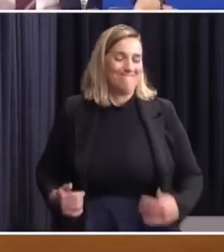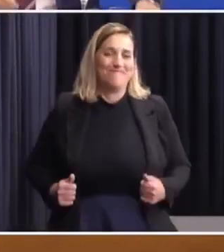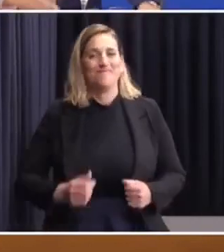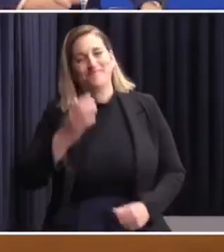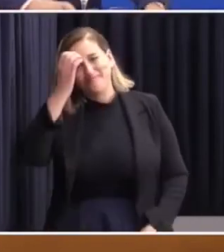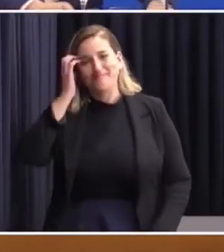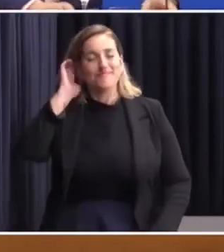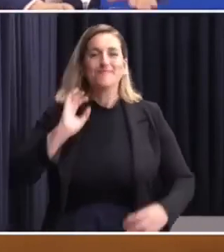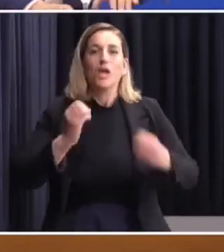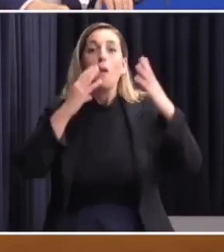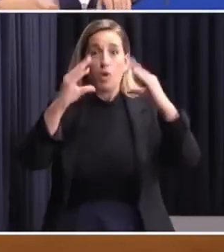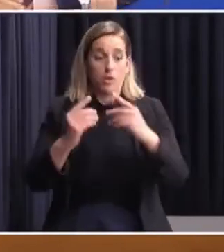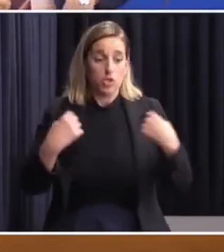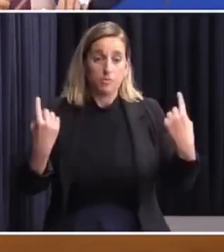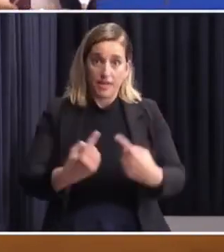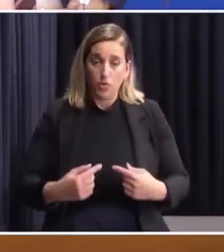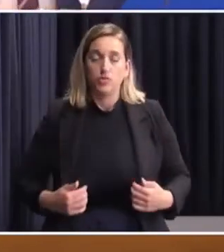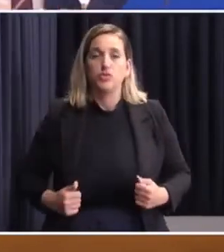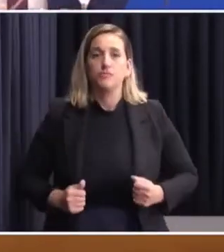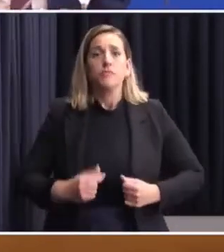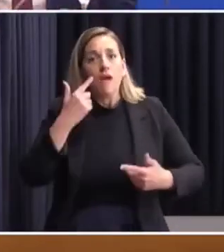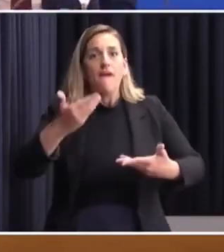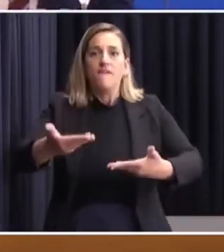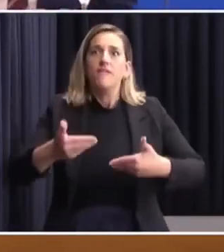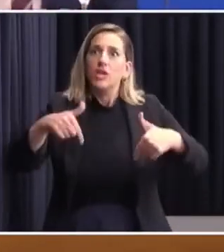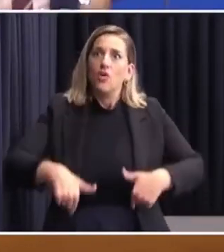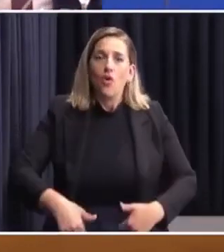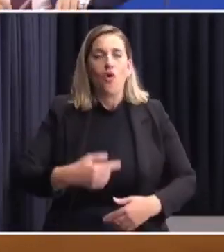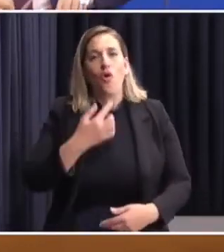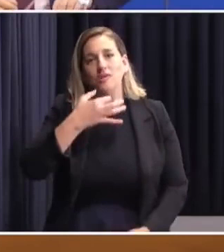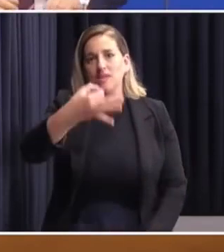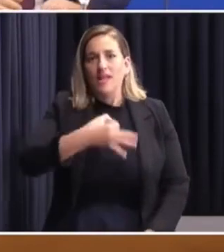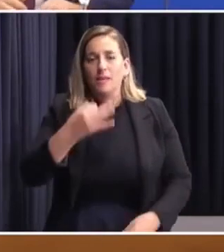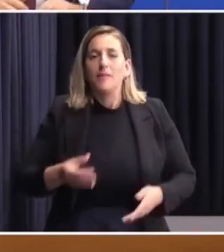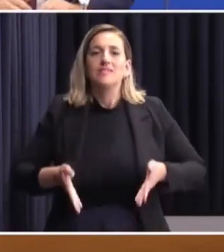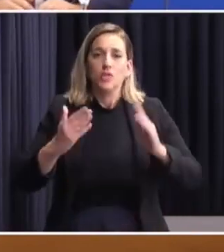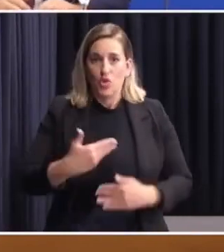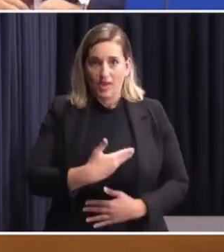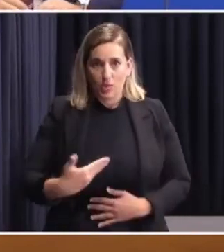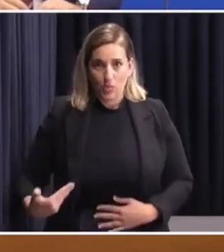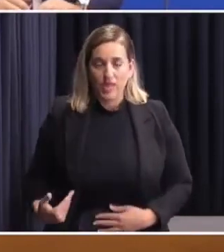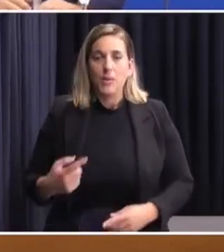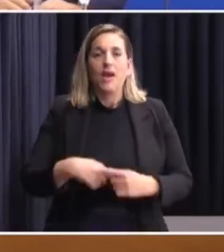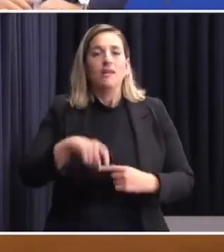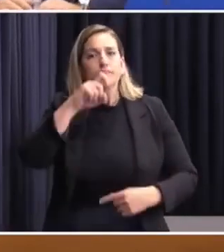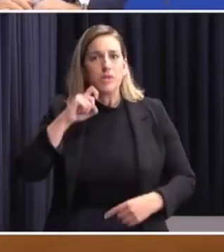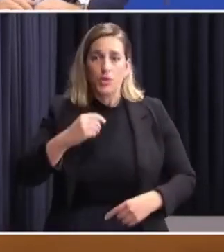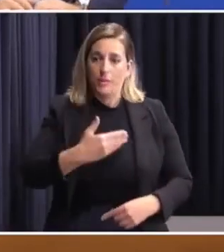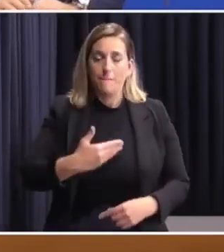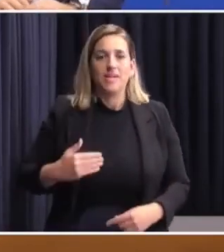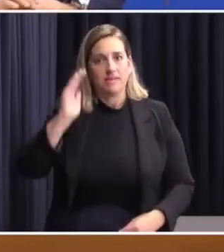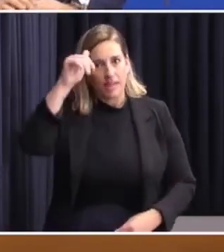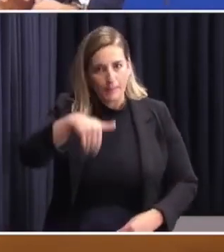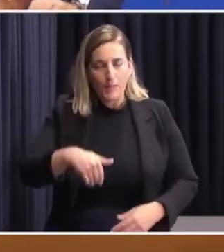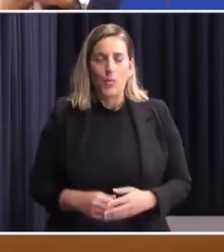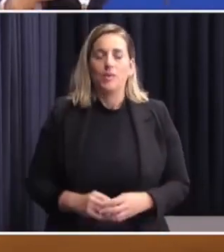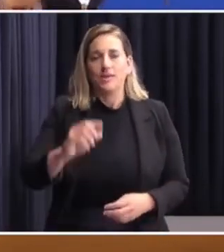Buenas noches para todos. Recibimos en la sala de prensa de la Torre Ejecutiva al señor Presidente de la República,